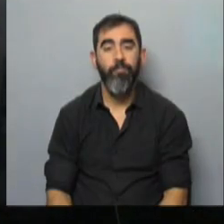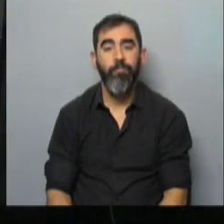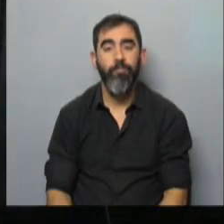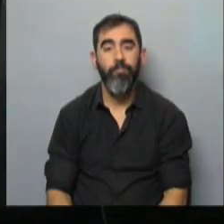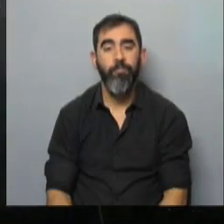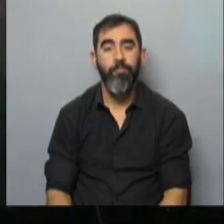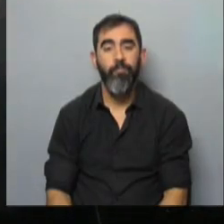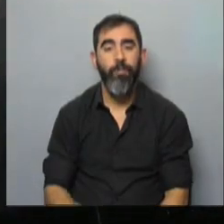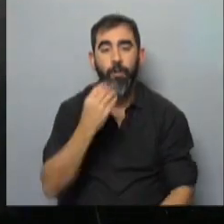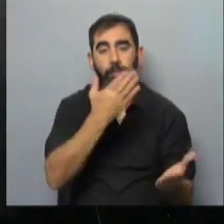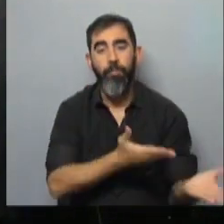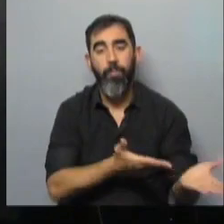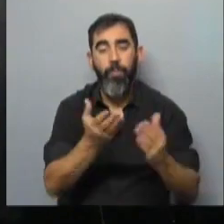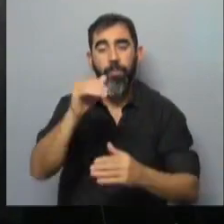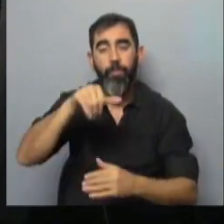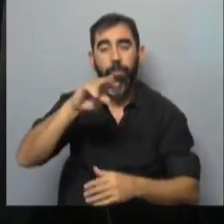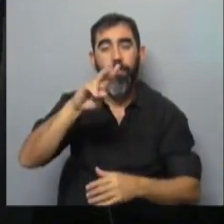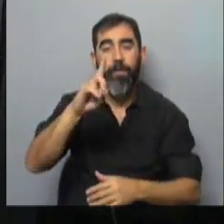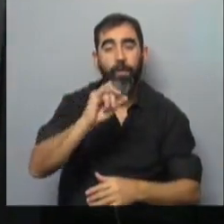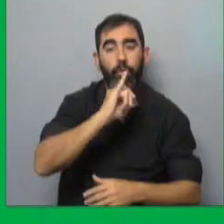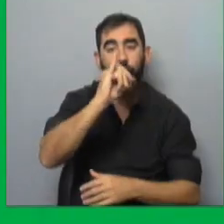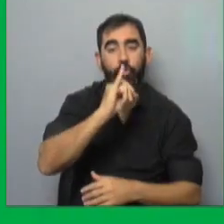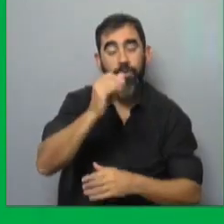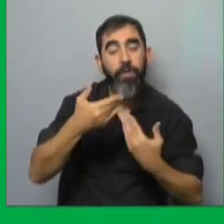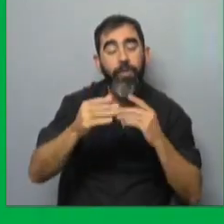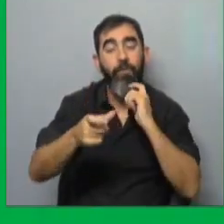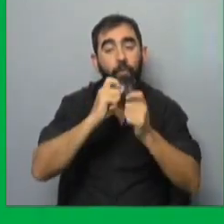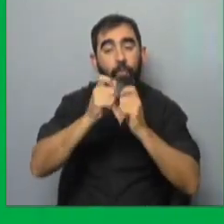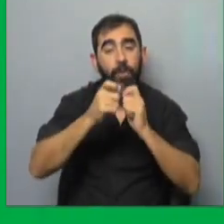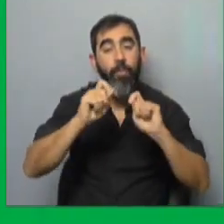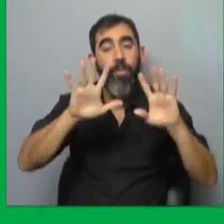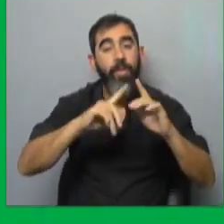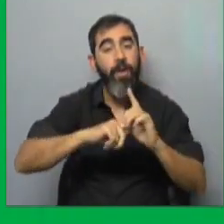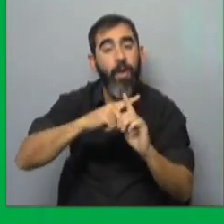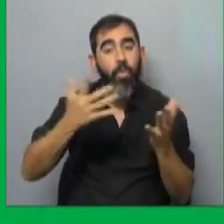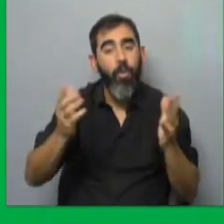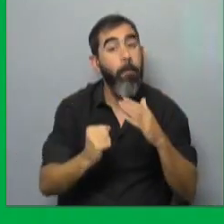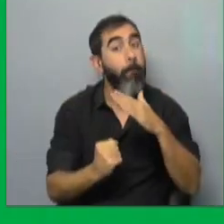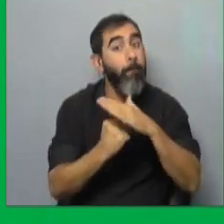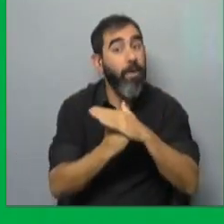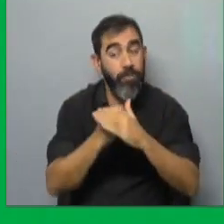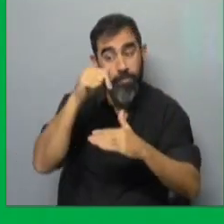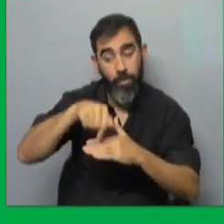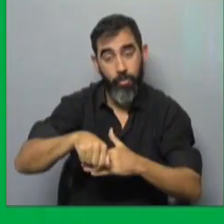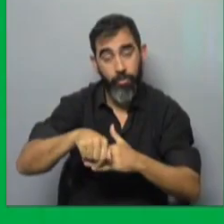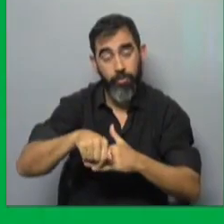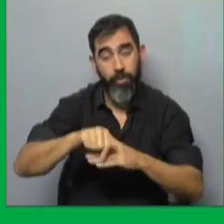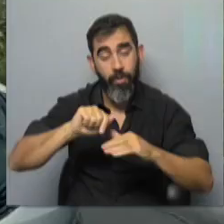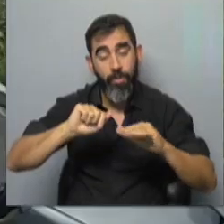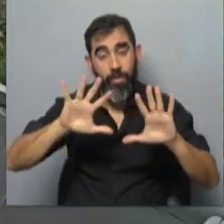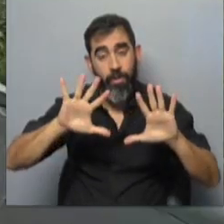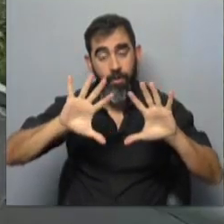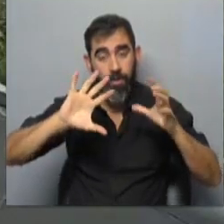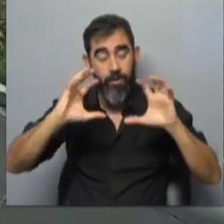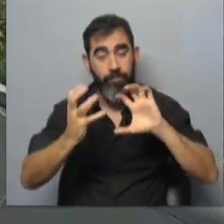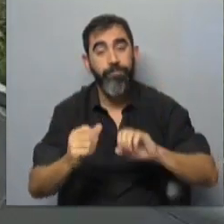¿Qué tal? ¿Cómo están? Bienvenidas, bienvenidos a MBD Noticias. Comenzamos en informativo con 10 grados que es la máxima anunciada por Inumet para este